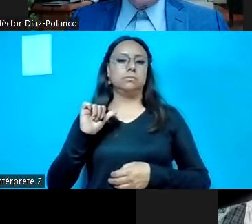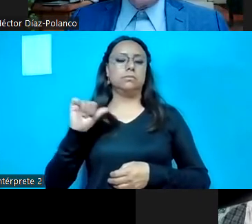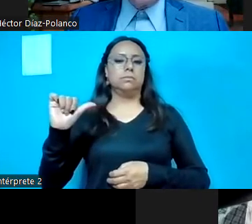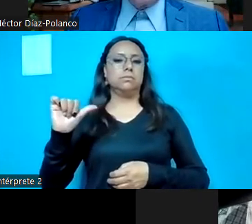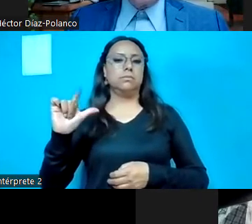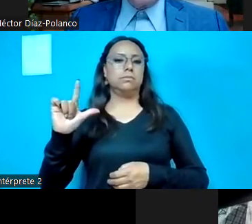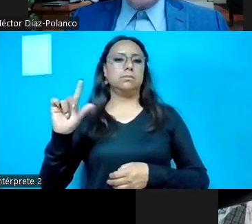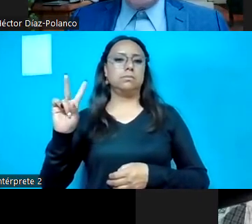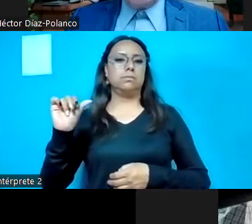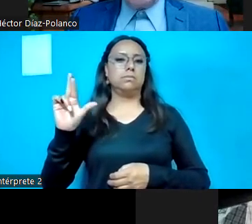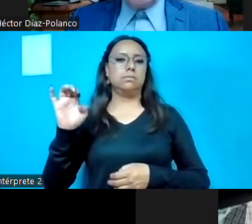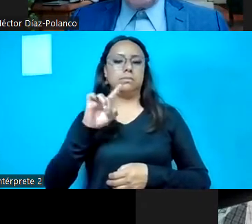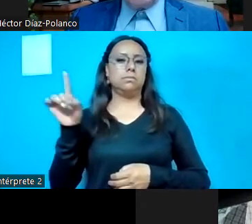Camacho.